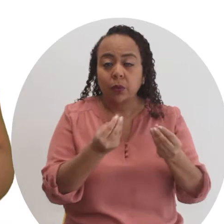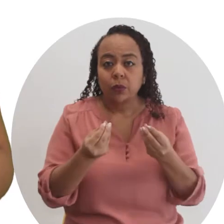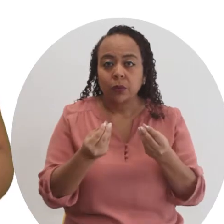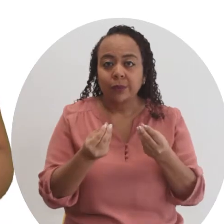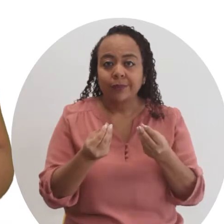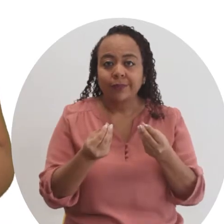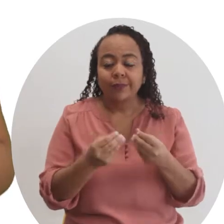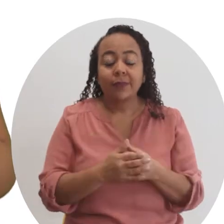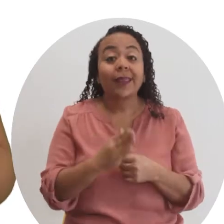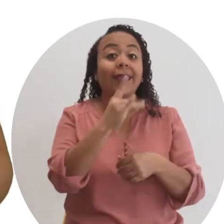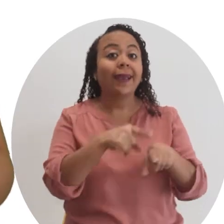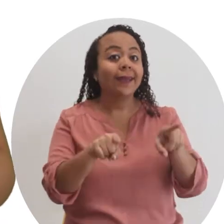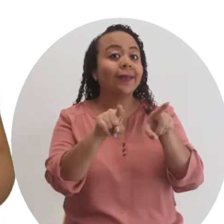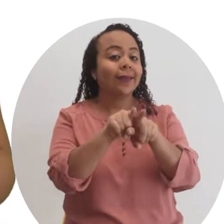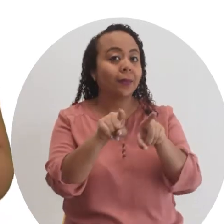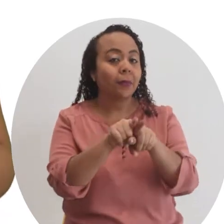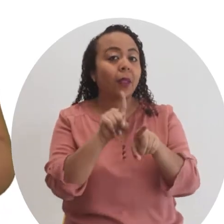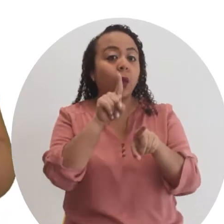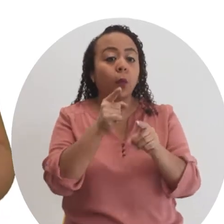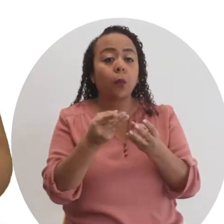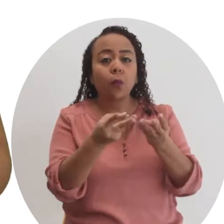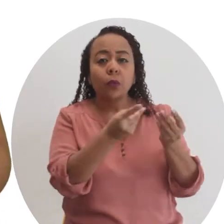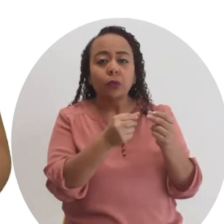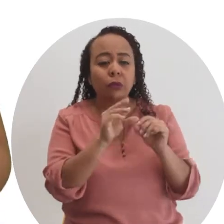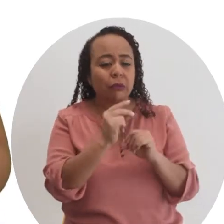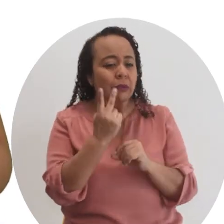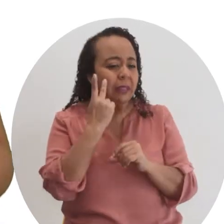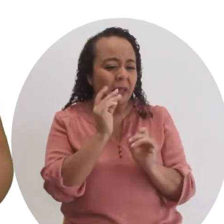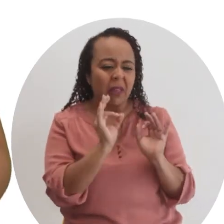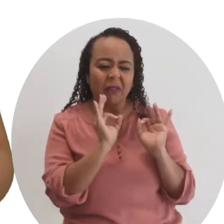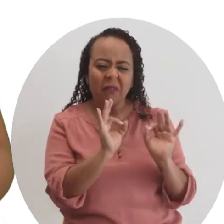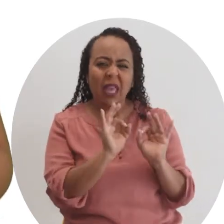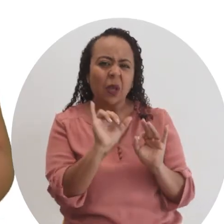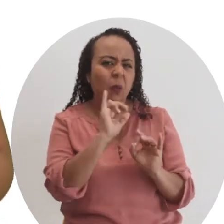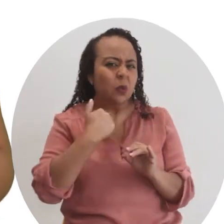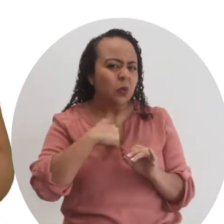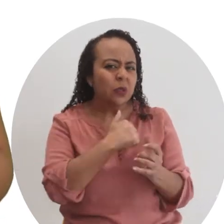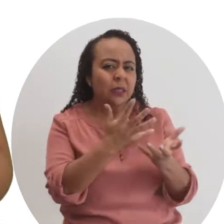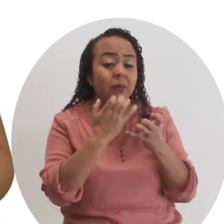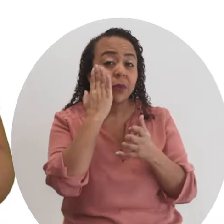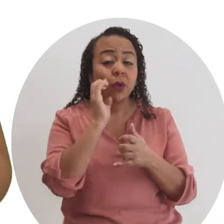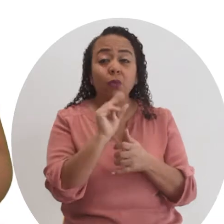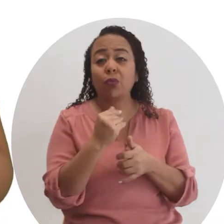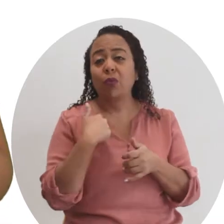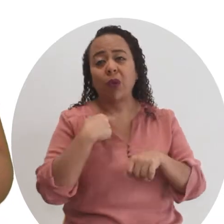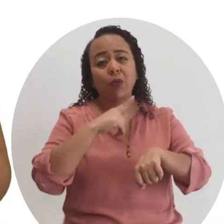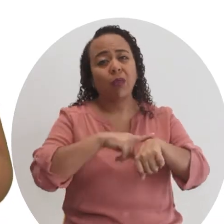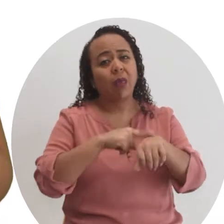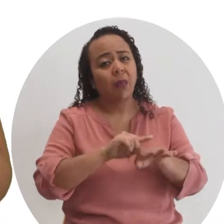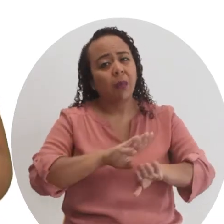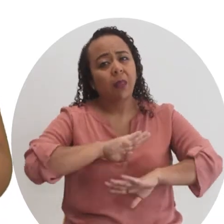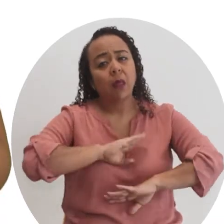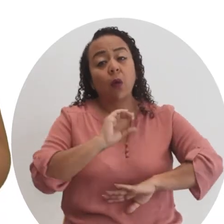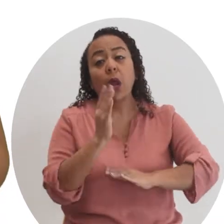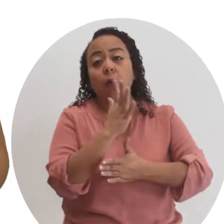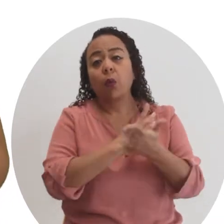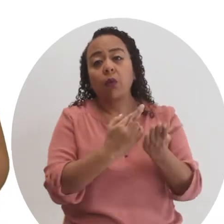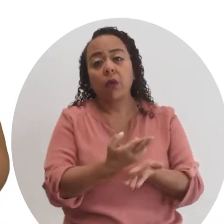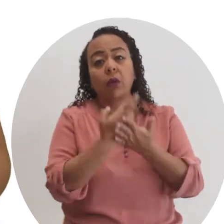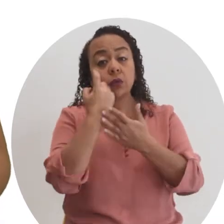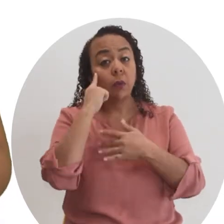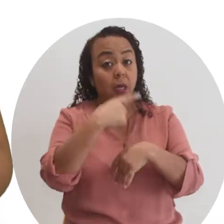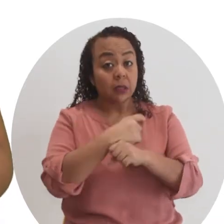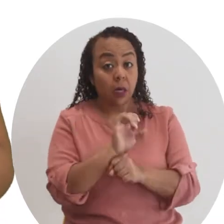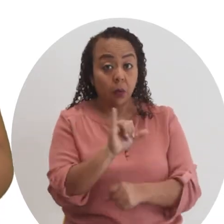producto e incluso que un producto no queda tan bien como quisieran porque no tuvieron el tiempo o algún